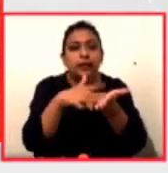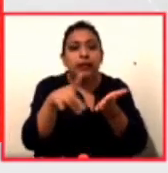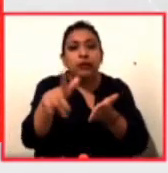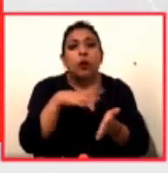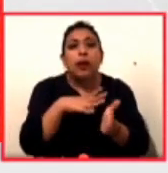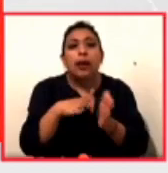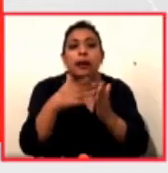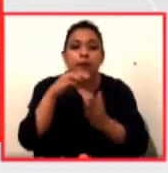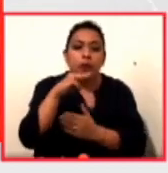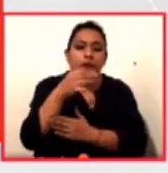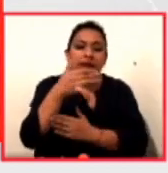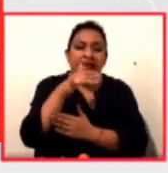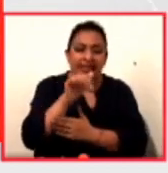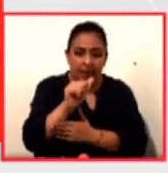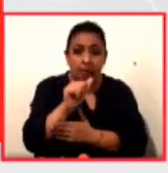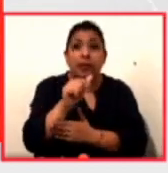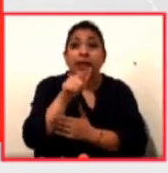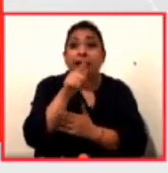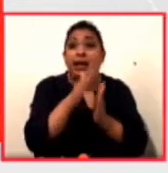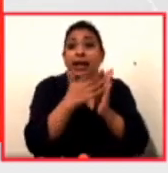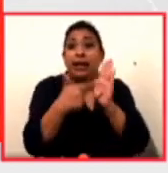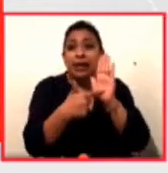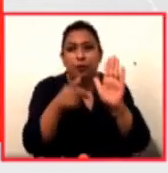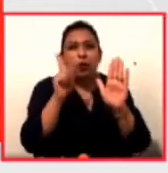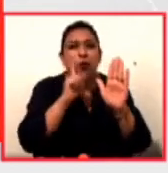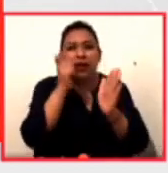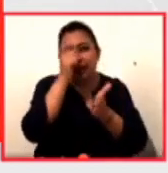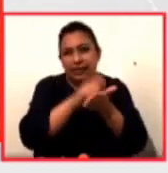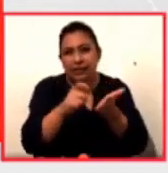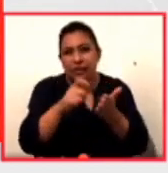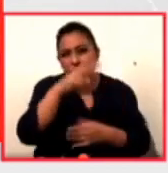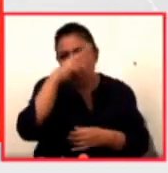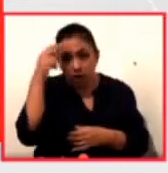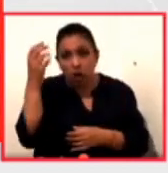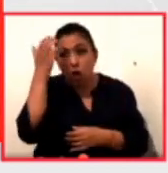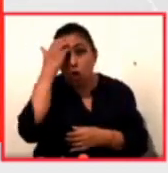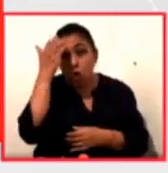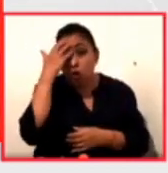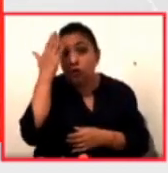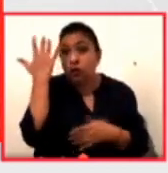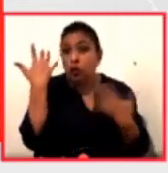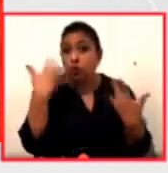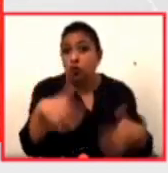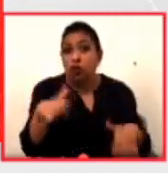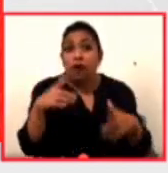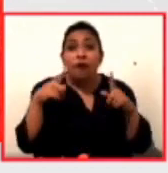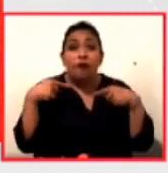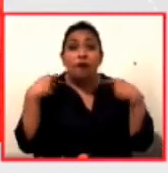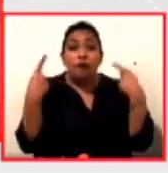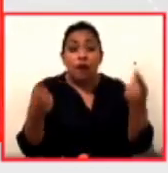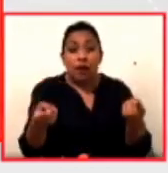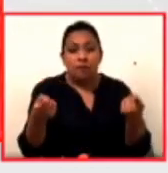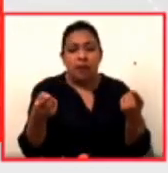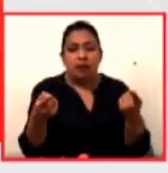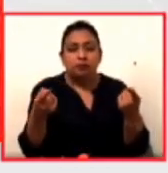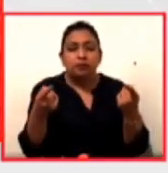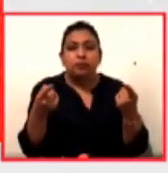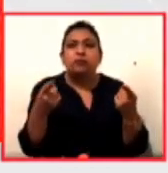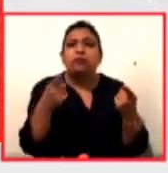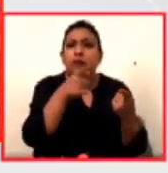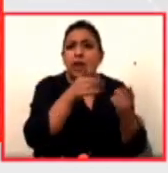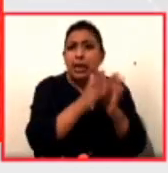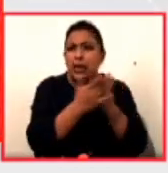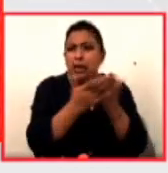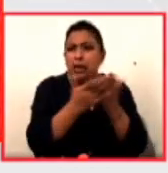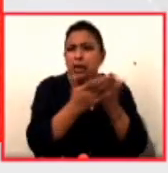Maya Lunden con este libro esta escritora noruega conoció la fama en el mundo ha sido un libro que ha sido traducido a